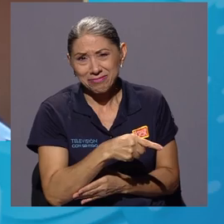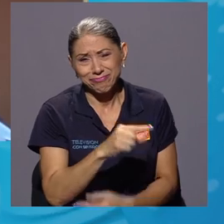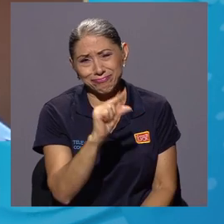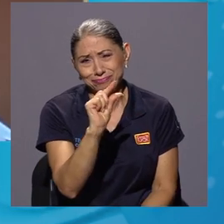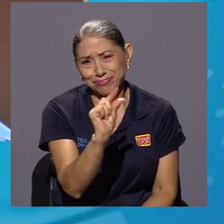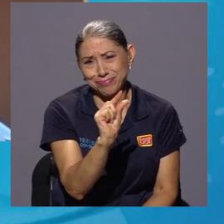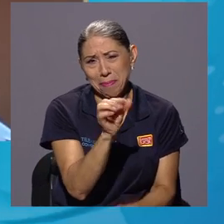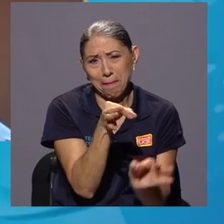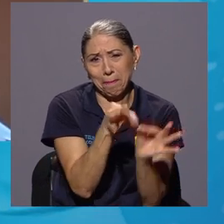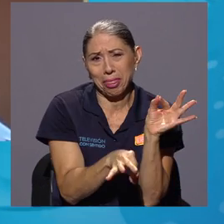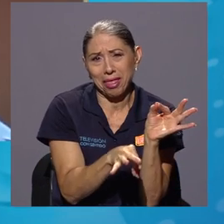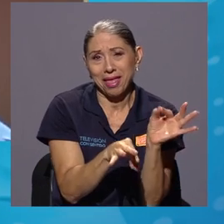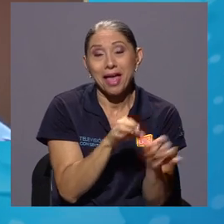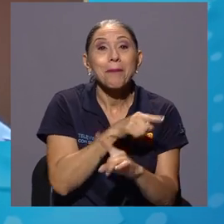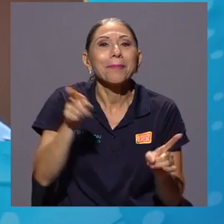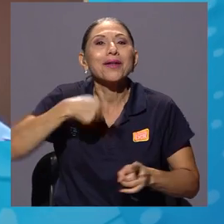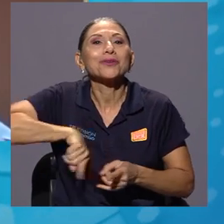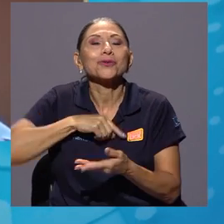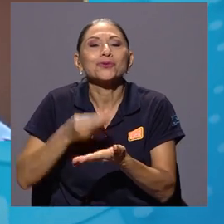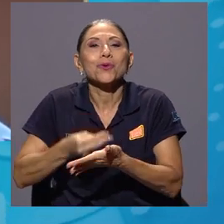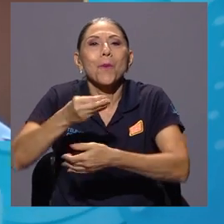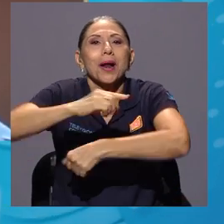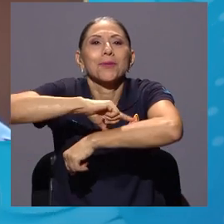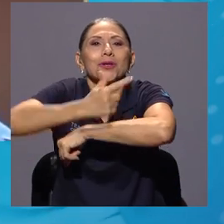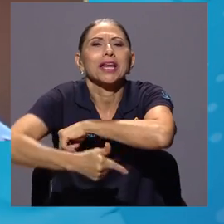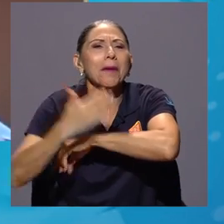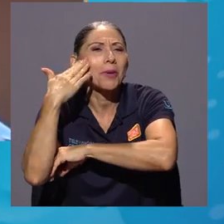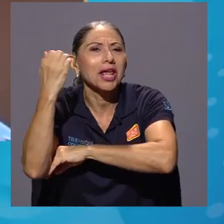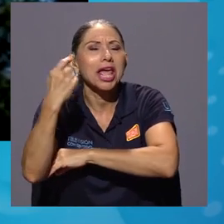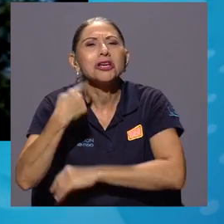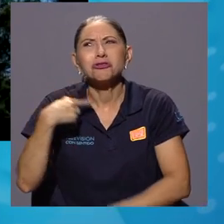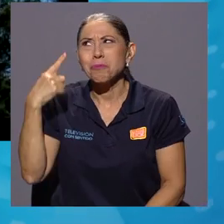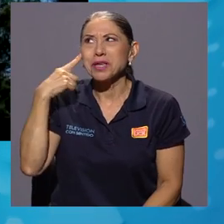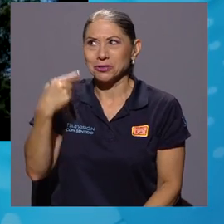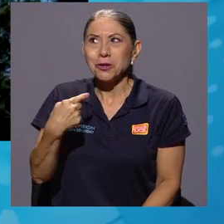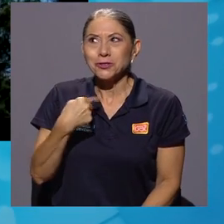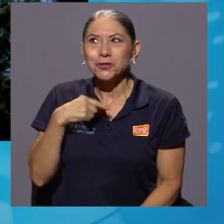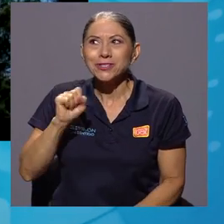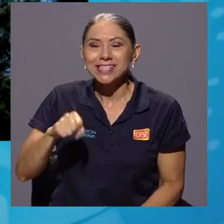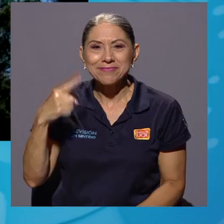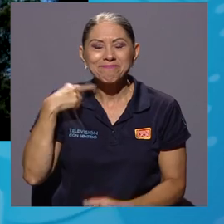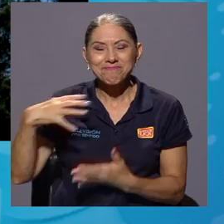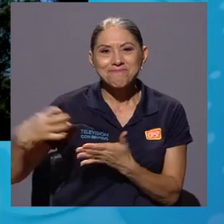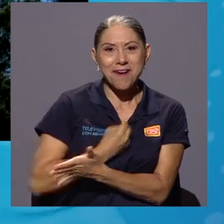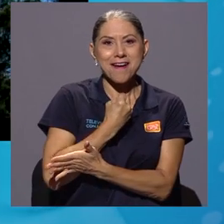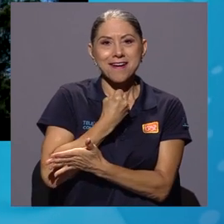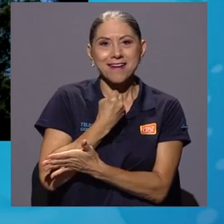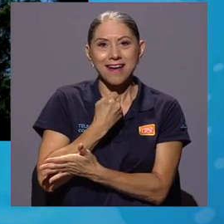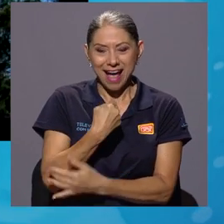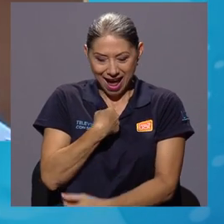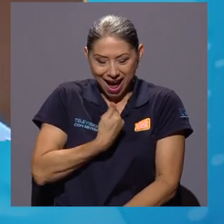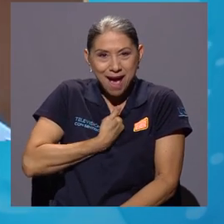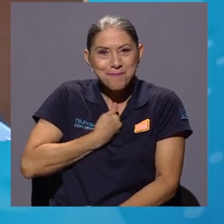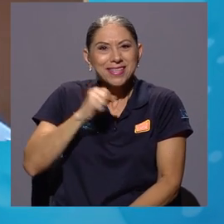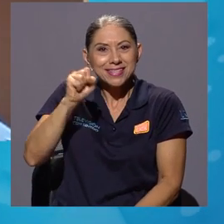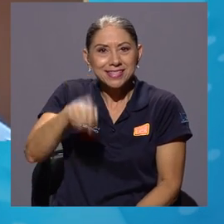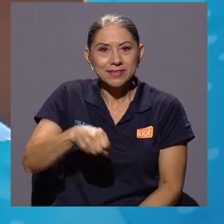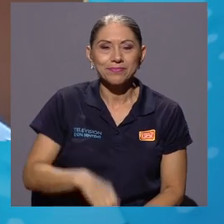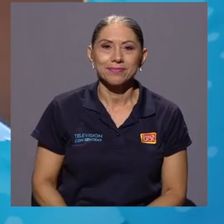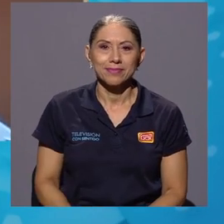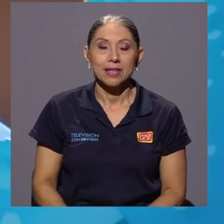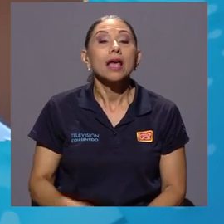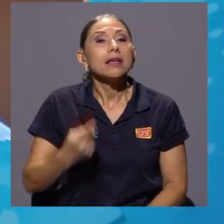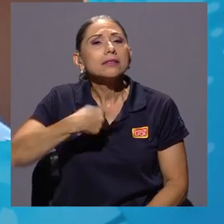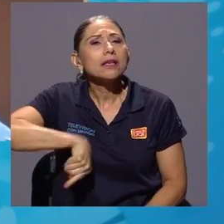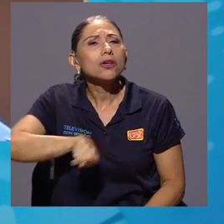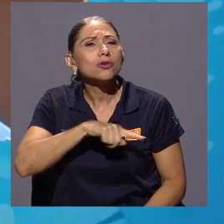Nosotros pensamos que a mí sí me toca. Sin embargo, aunque sepamos que aproximadamente en estos